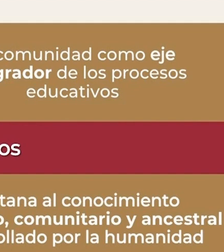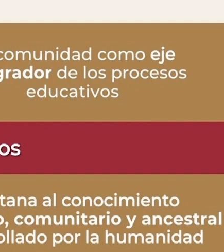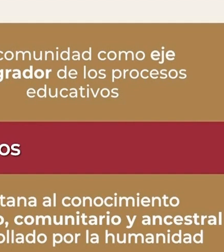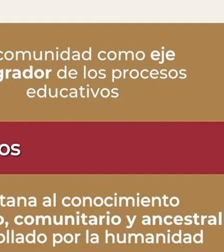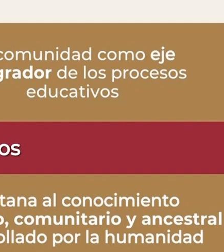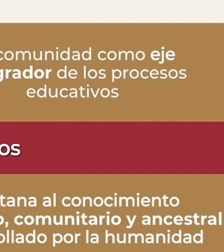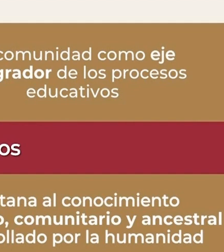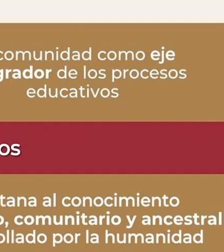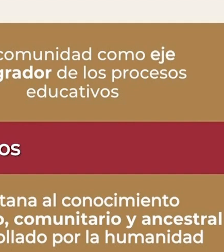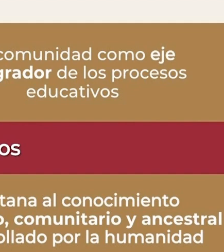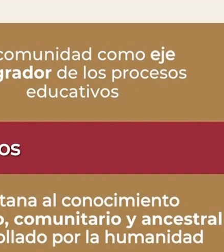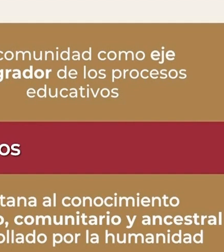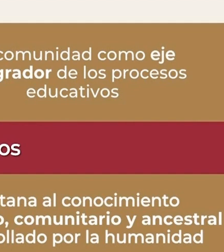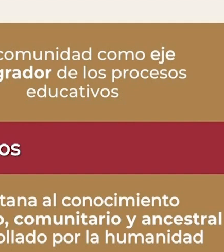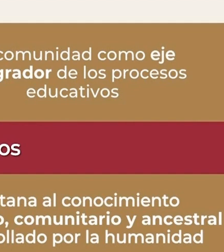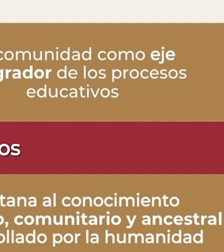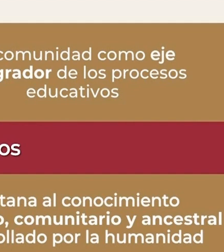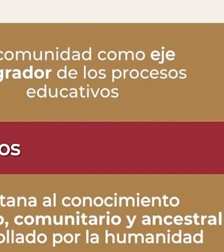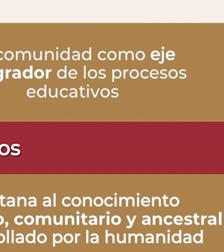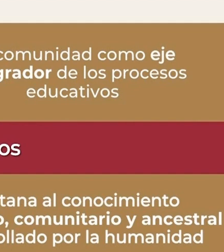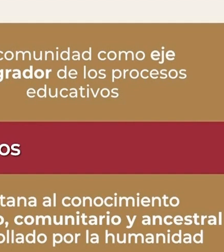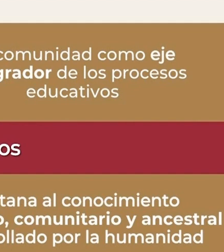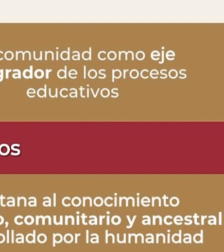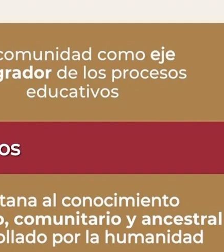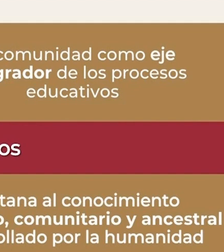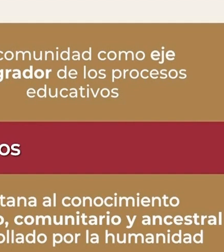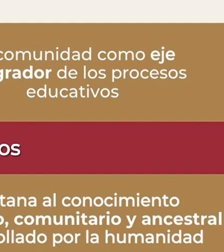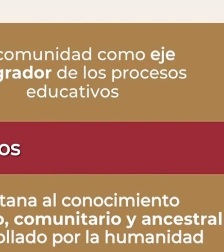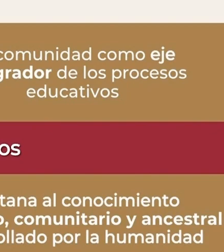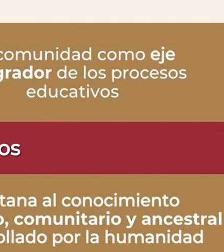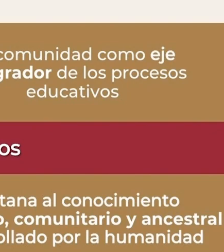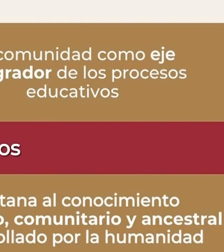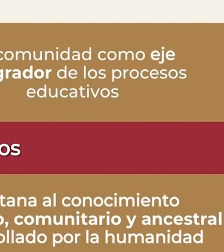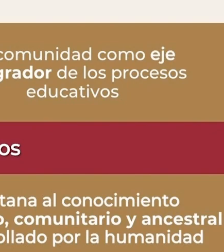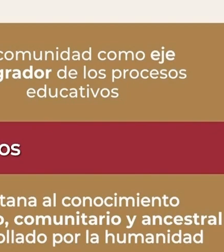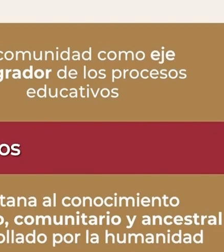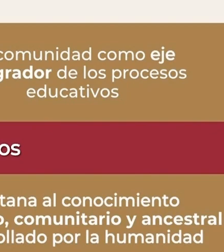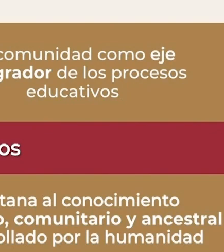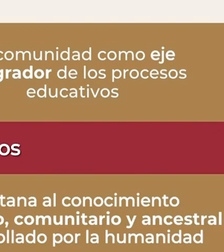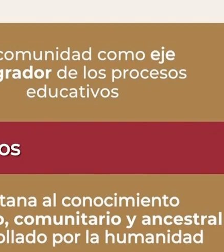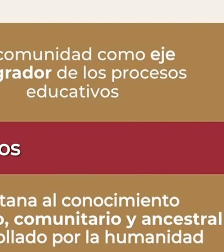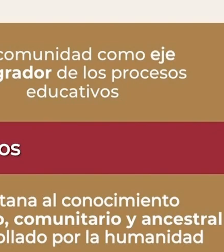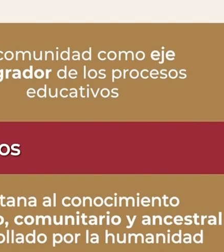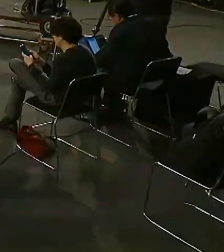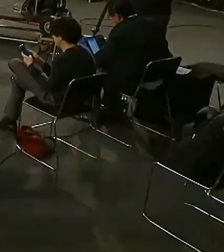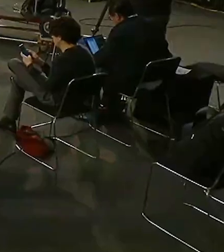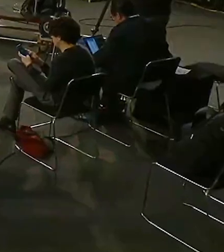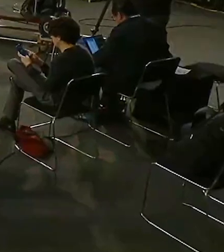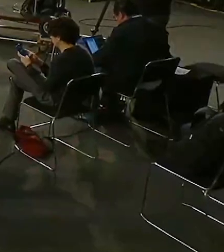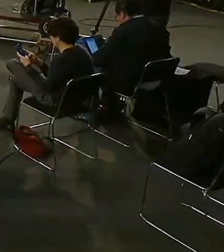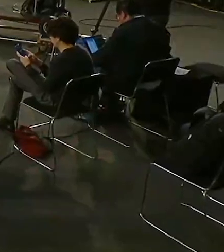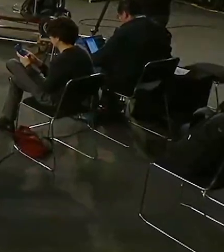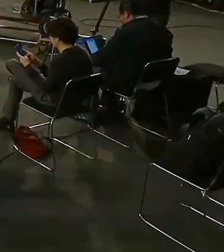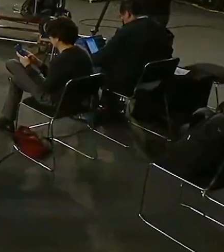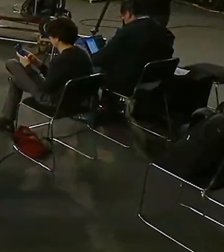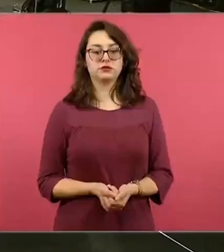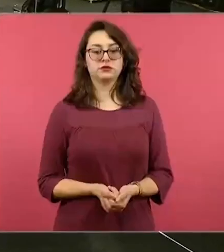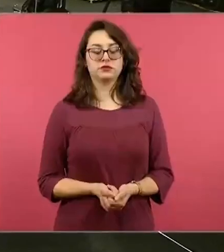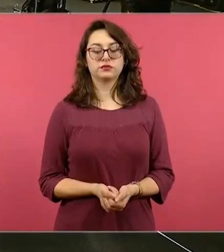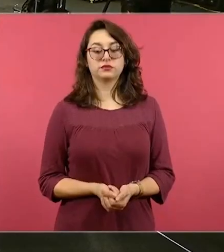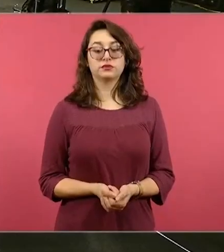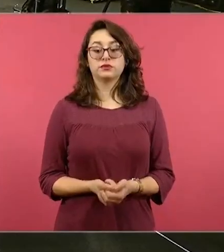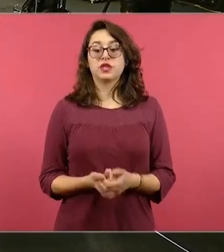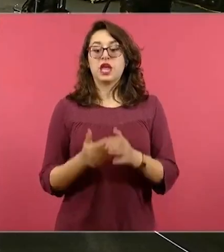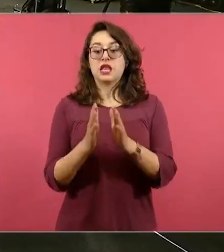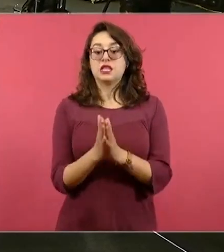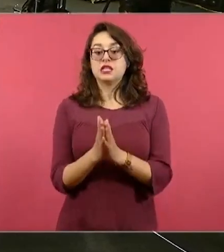gratuito se va a convertir a partir de este marco de una guía metodológica en una herramienta pedagógica y esto